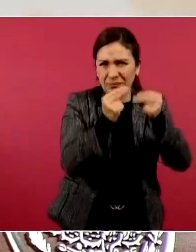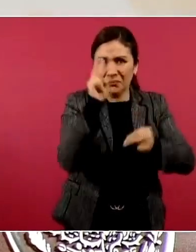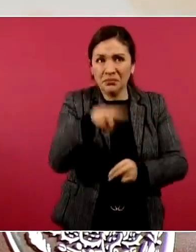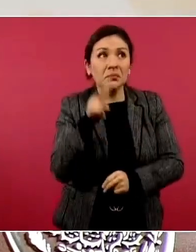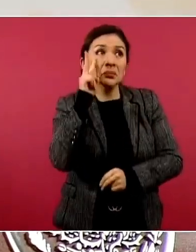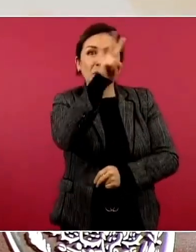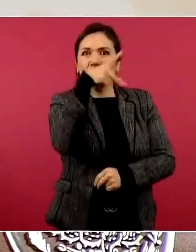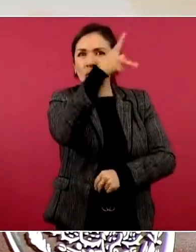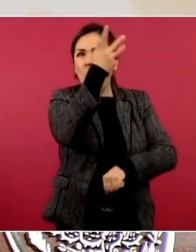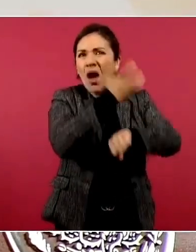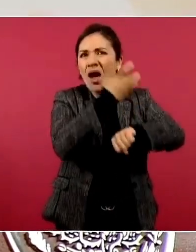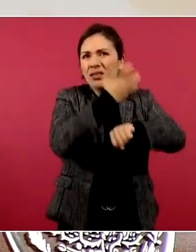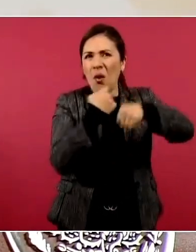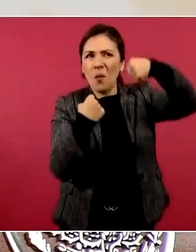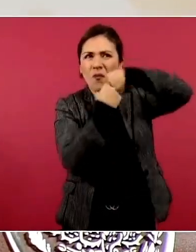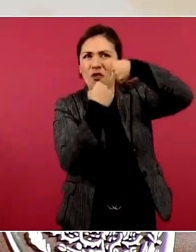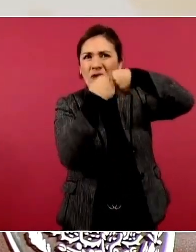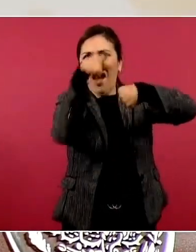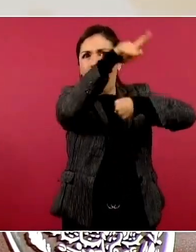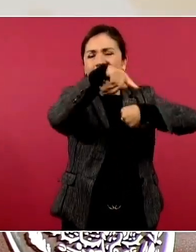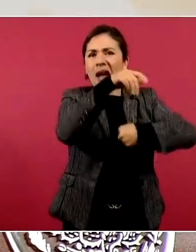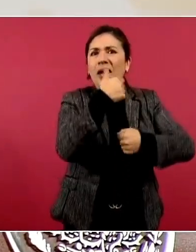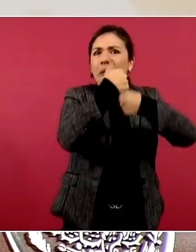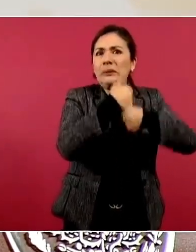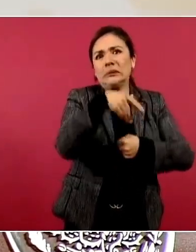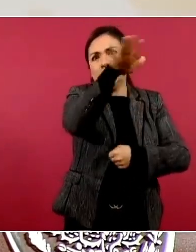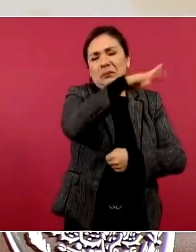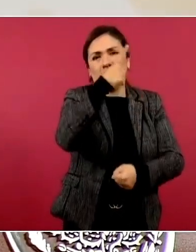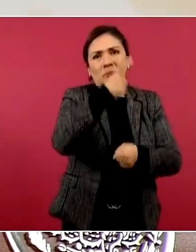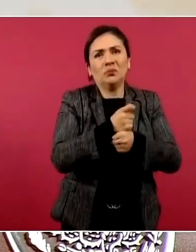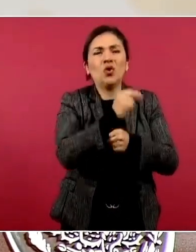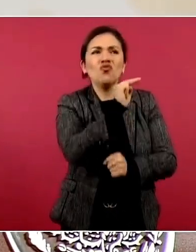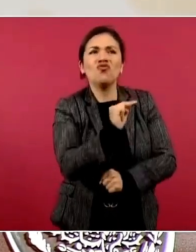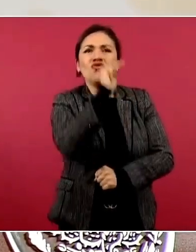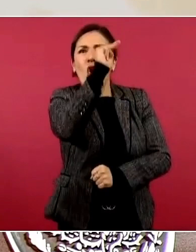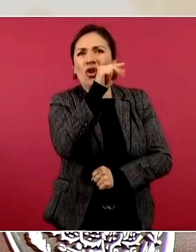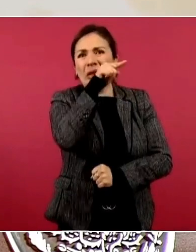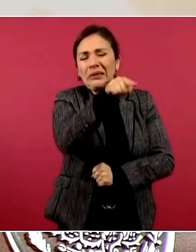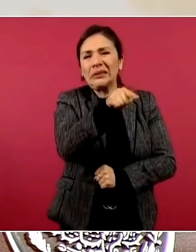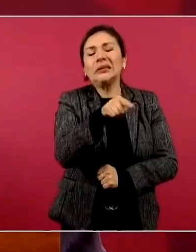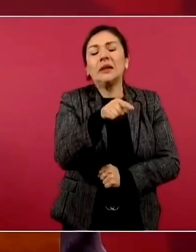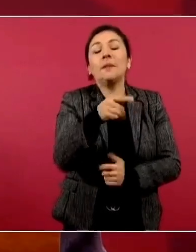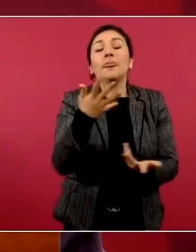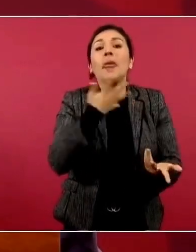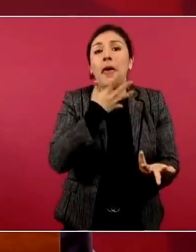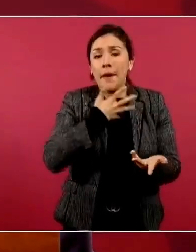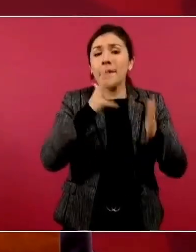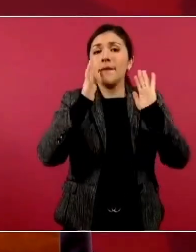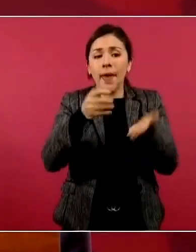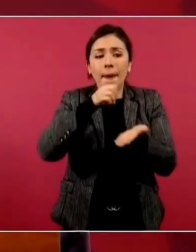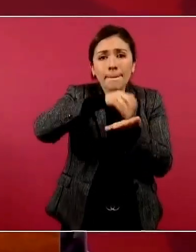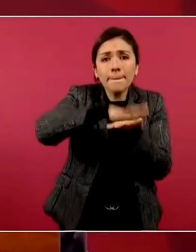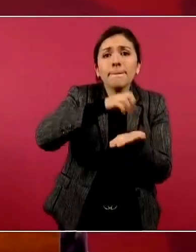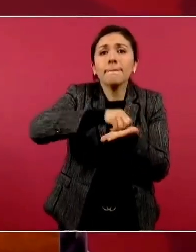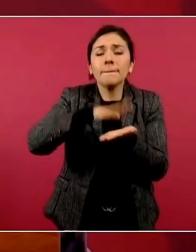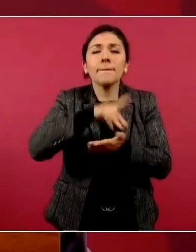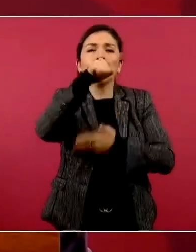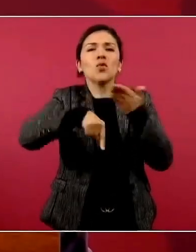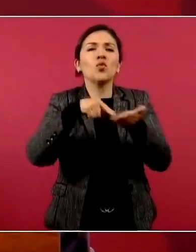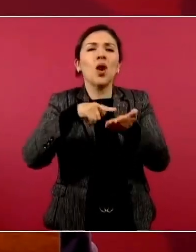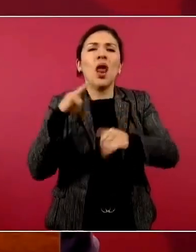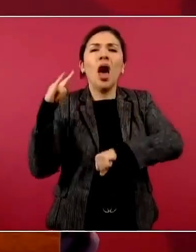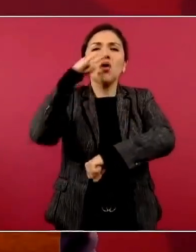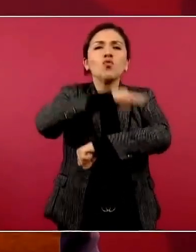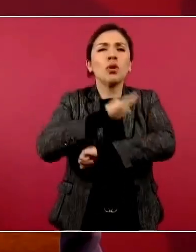del norte del continente y que ha afectado a los estados del norte del país, se tuvieron reportes iniciales en el aeropuerto de